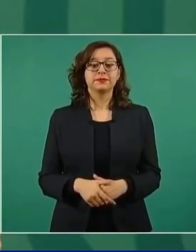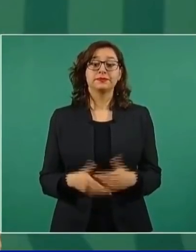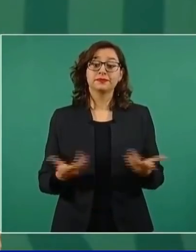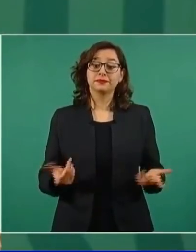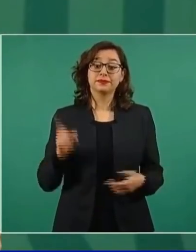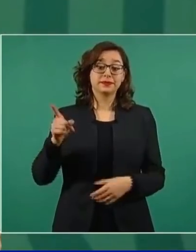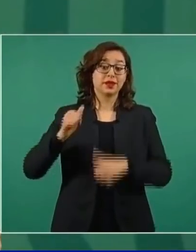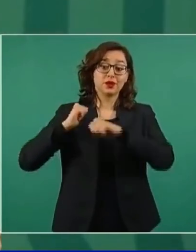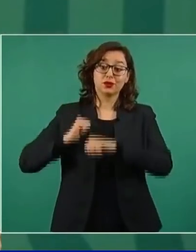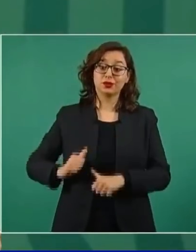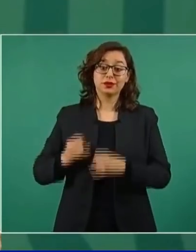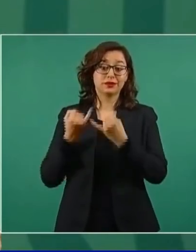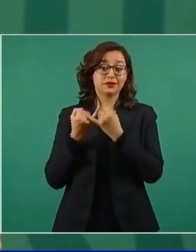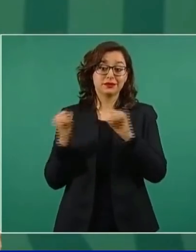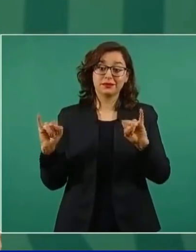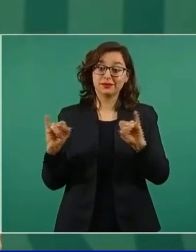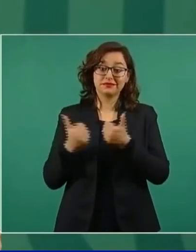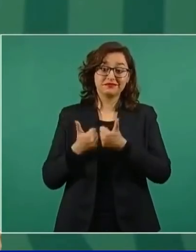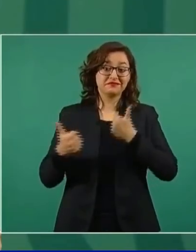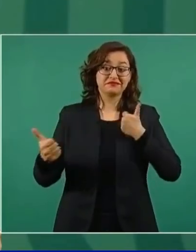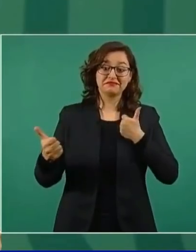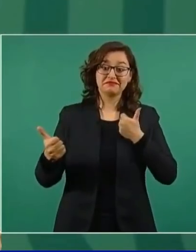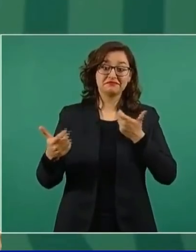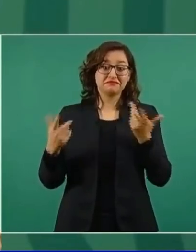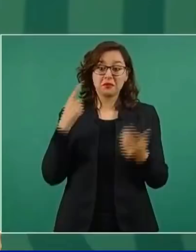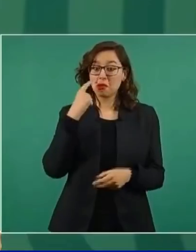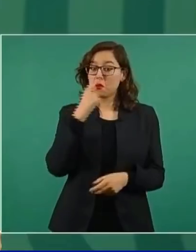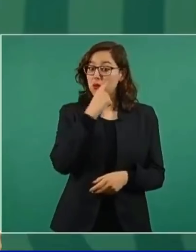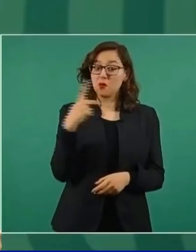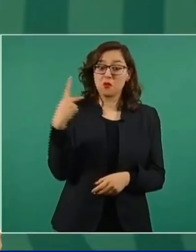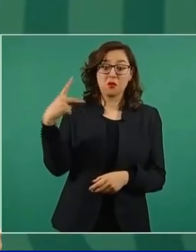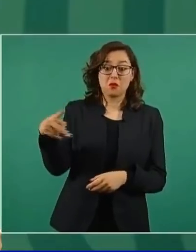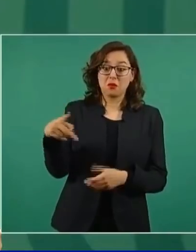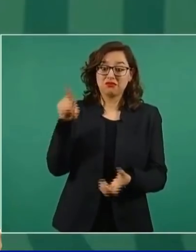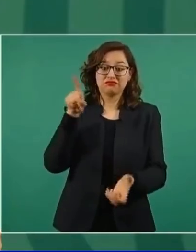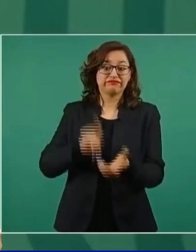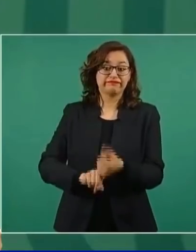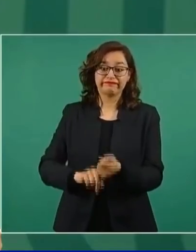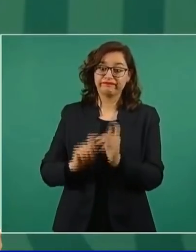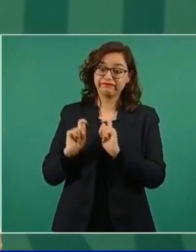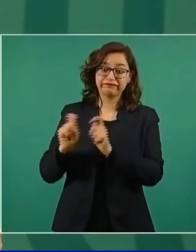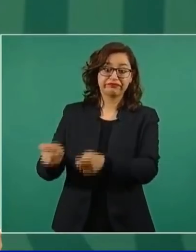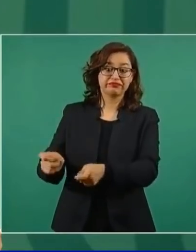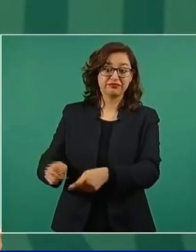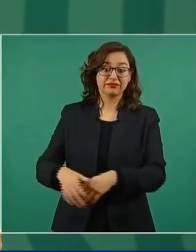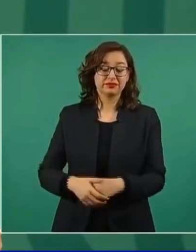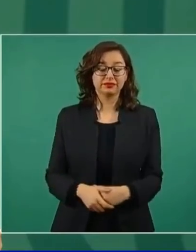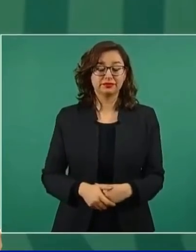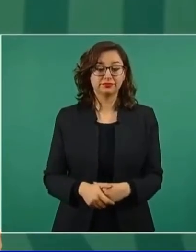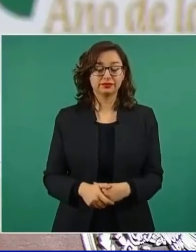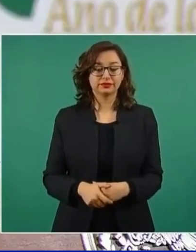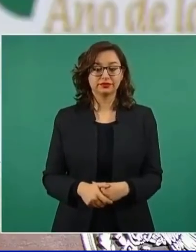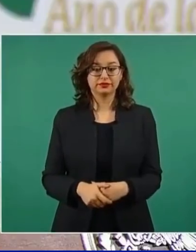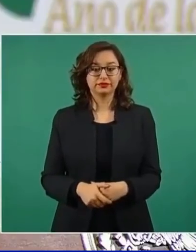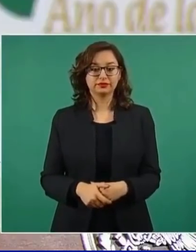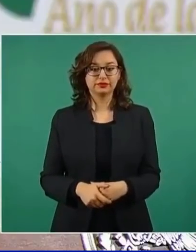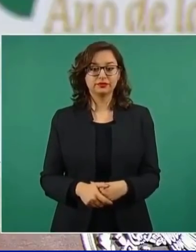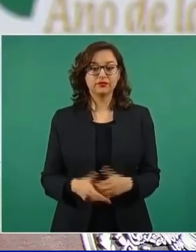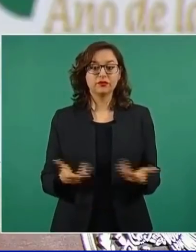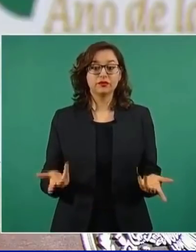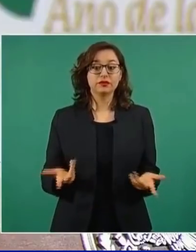independiente, autónomo. Antes ese poder estaba